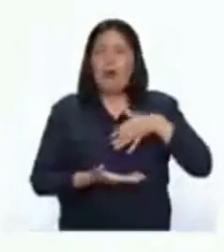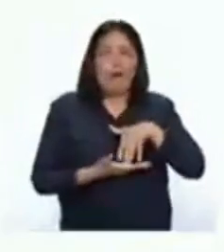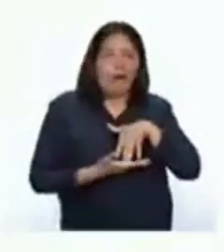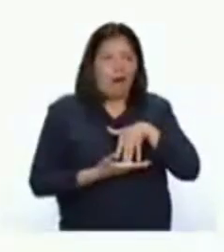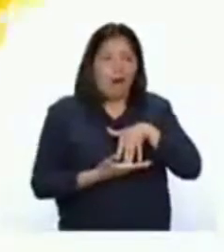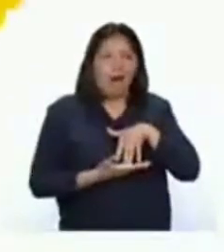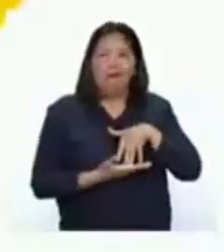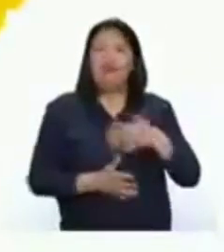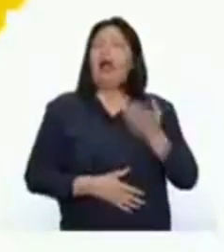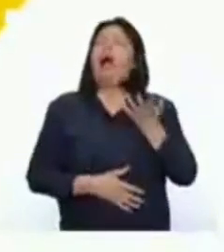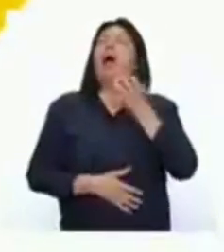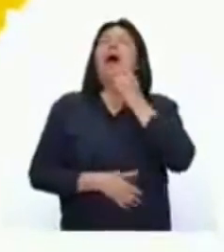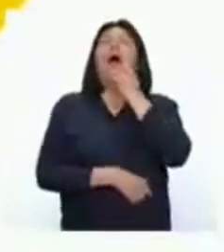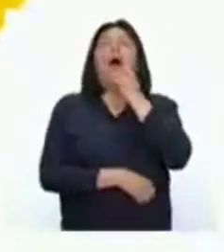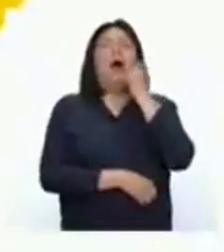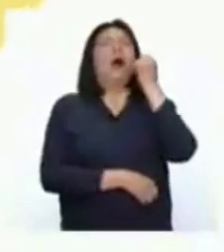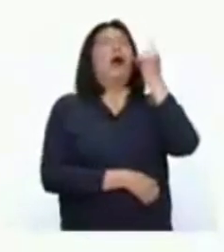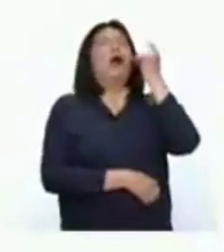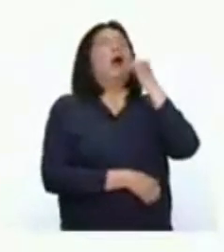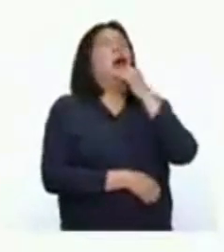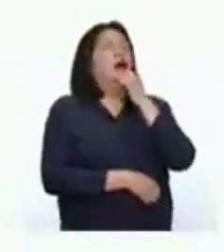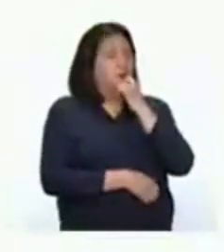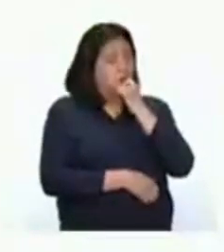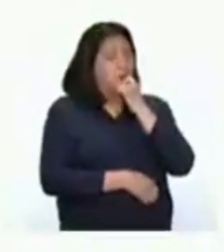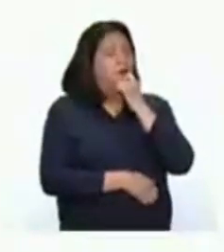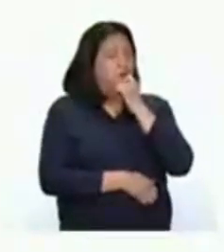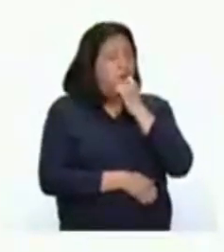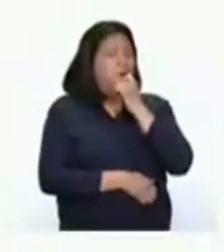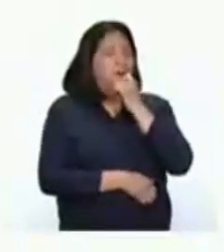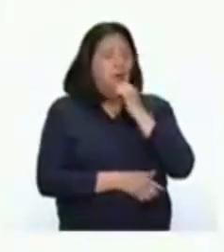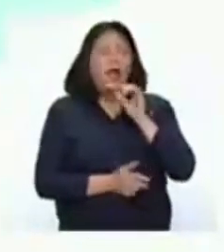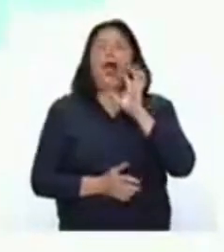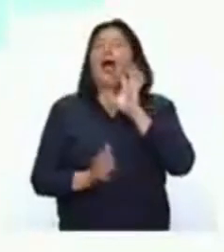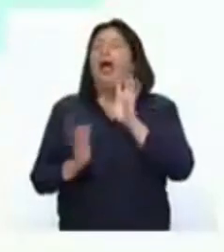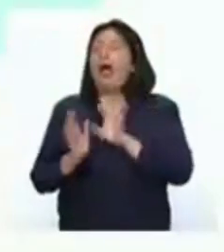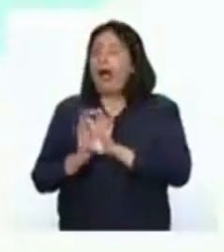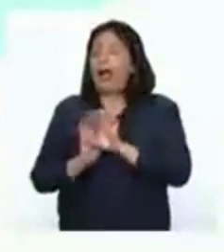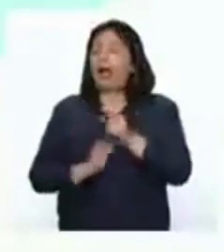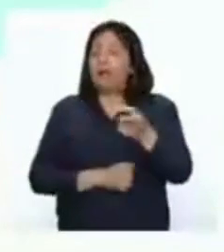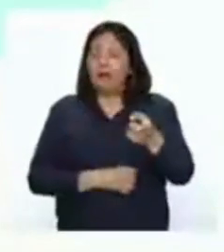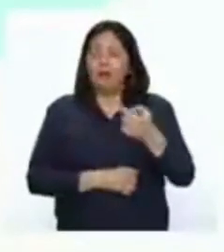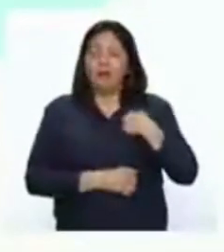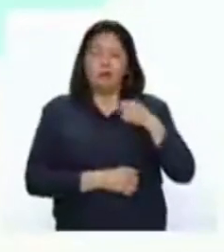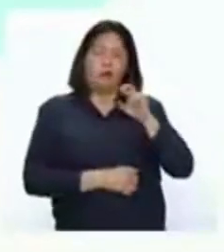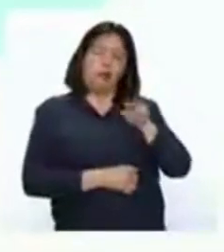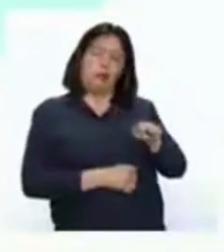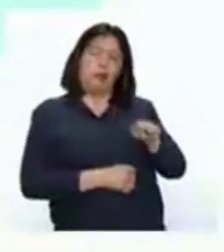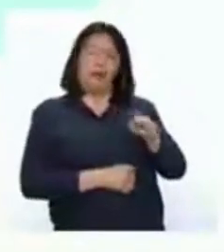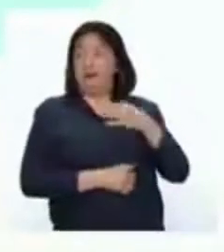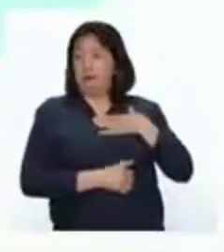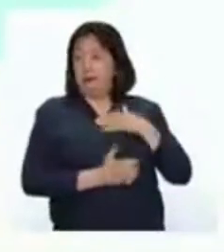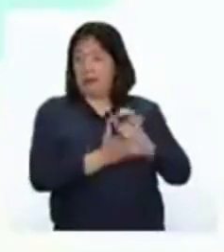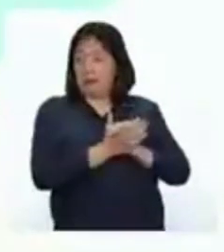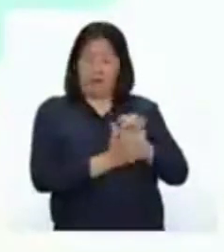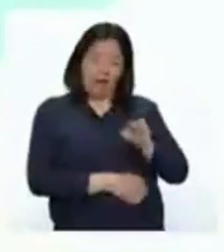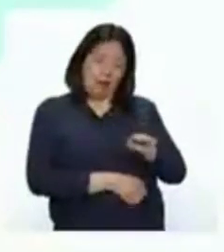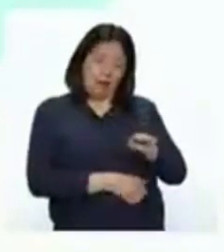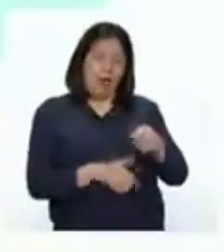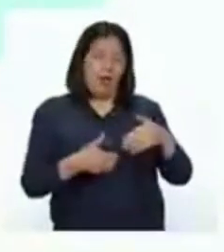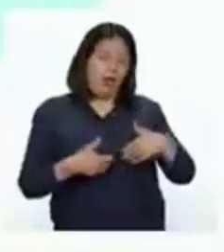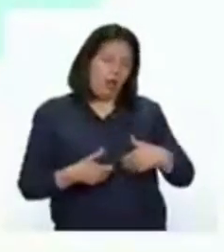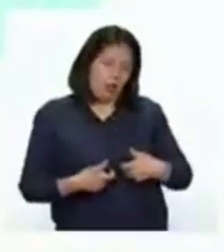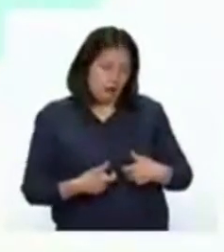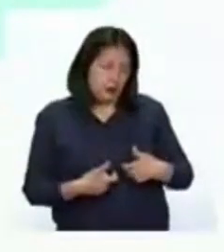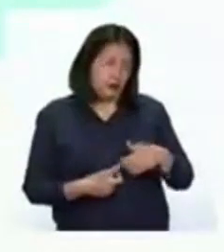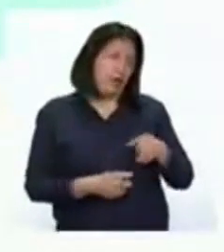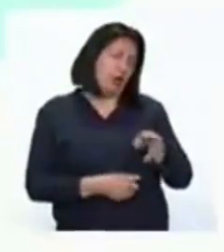afectado. Entonces, comprendí muchas cosas. Comprendí, por ejemplo, por qué antes yo observaba a Teresa muy cansada y